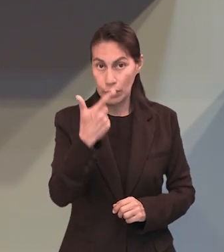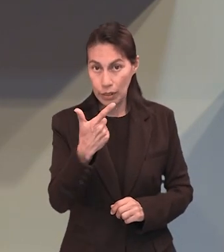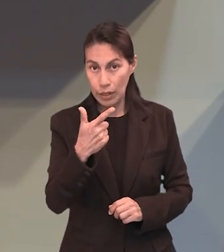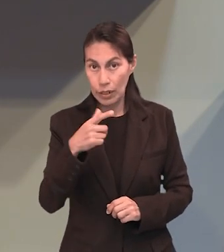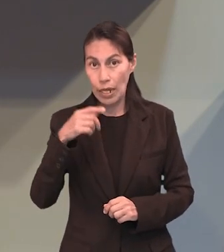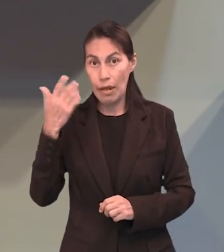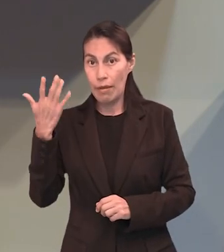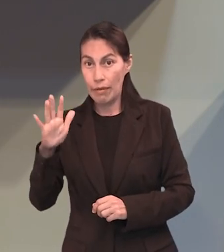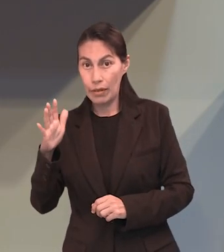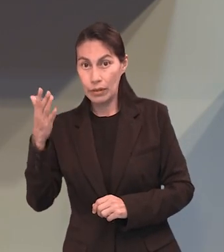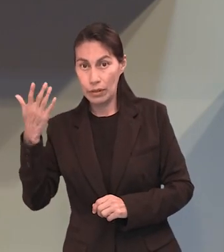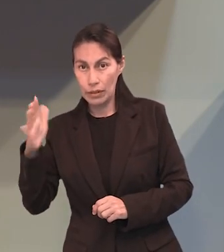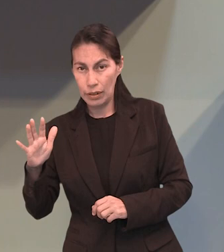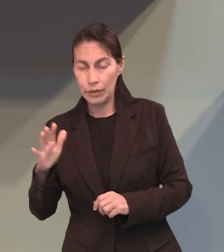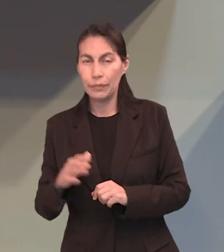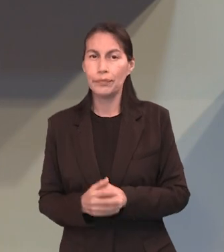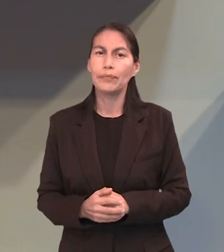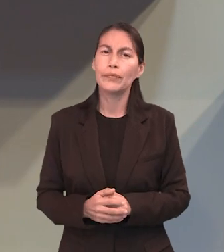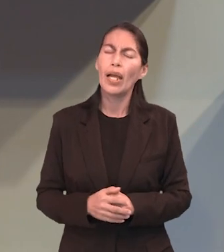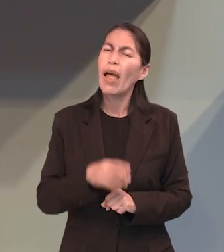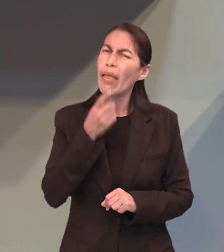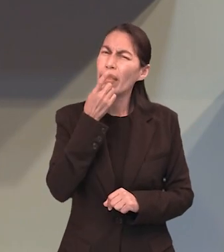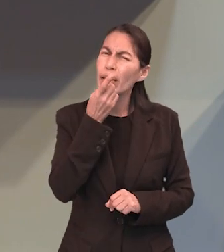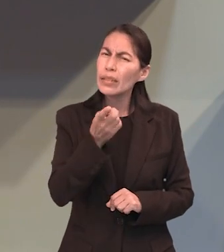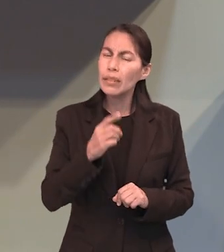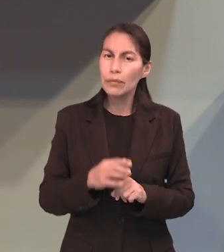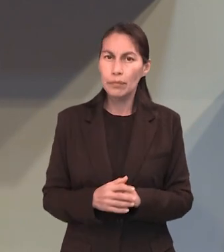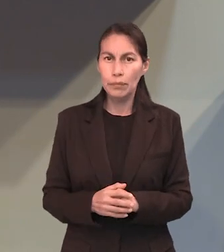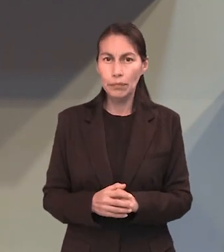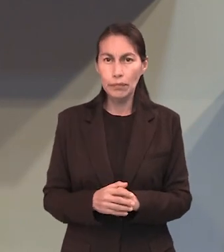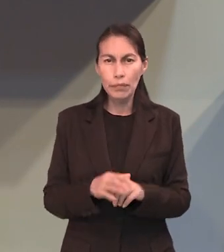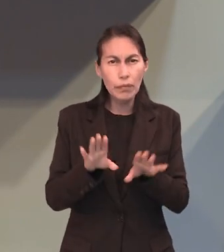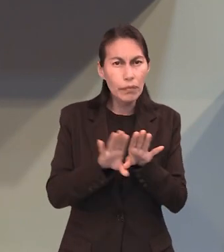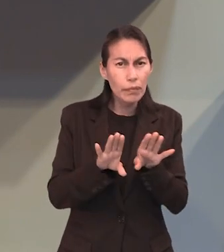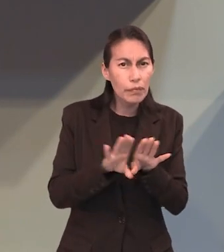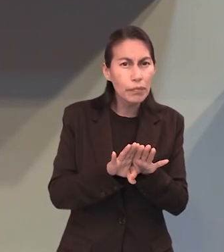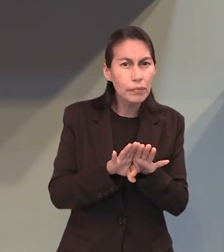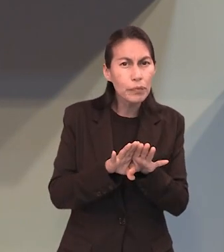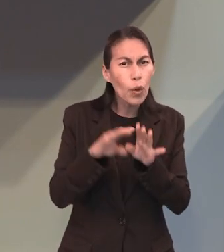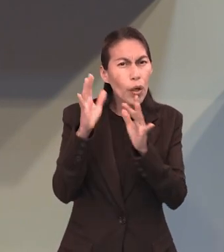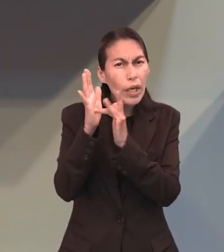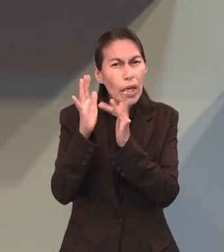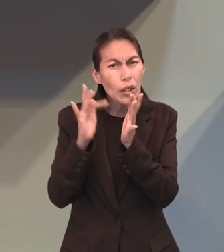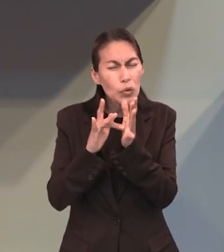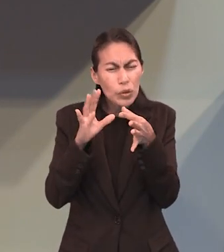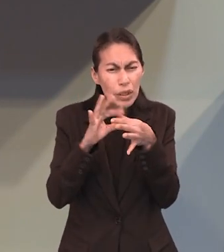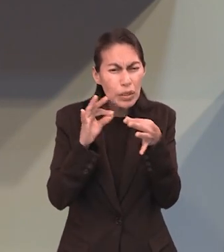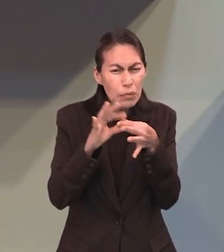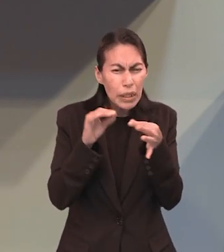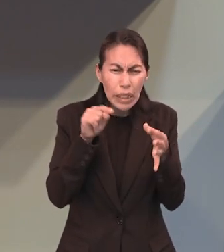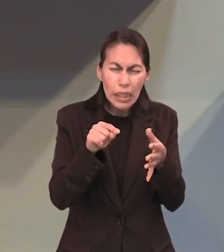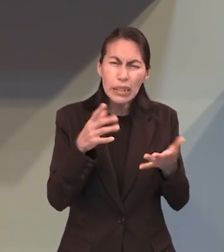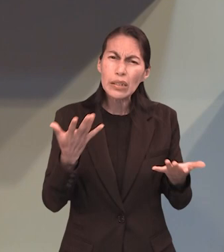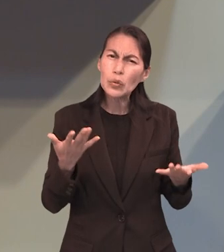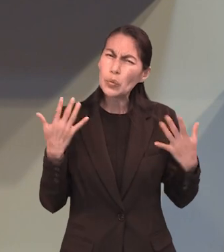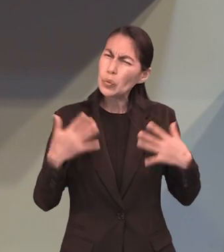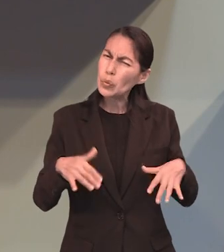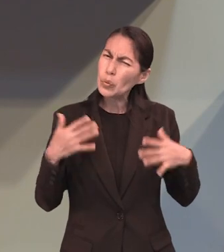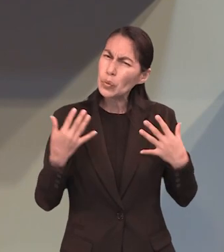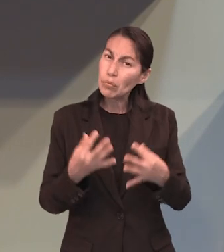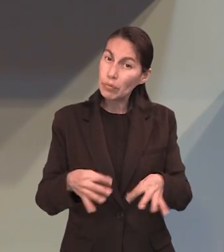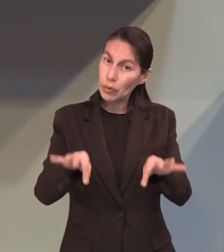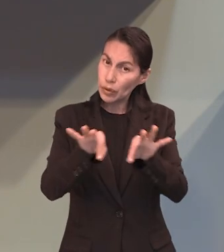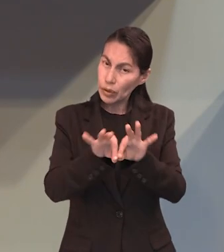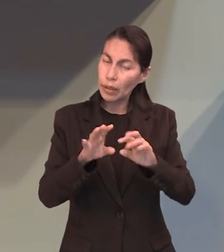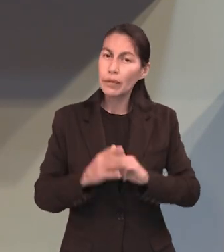10 días. ¿Cómo podemos encontrar ahí la descripción de Jesús en estos pasajes tan importantes?